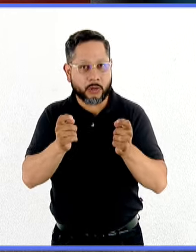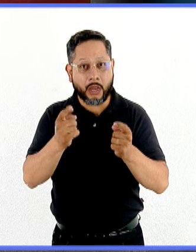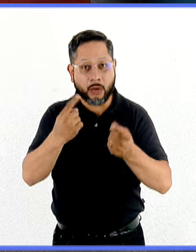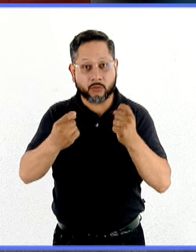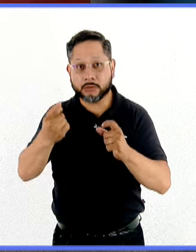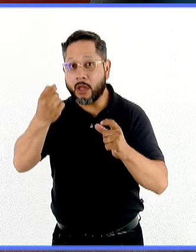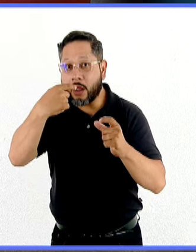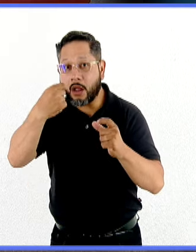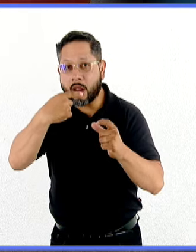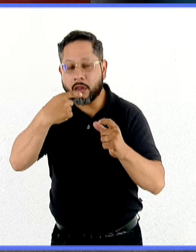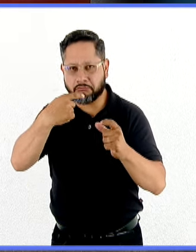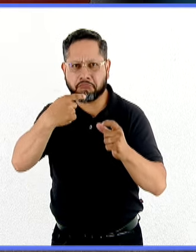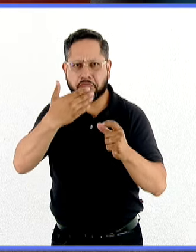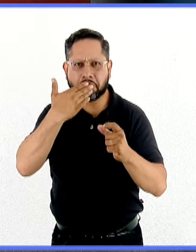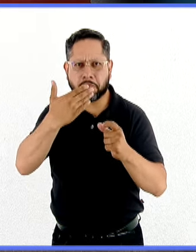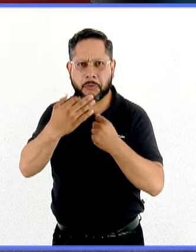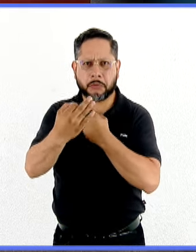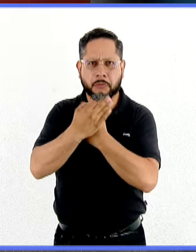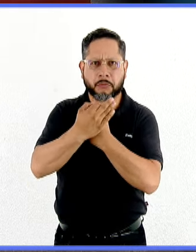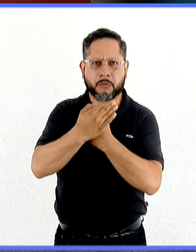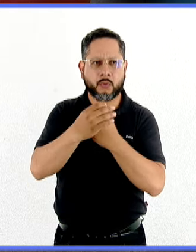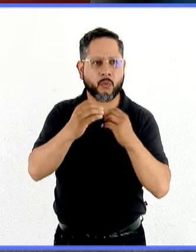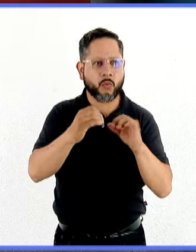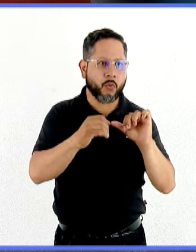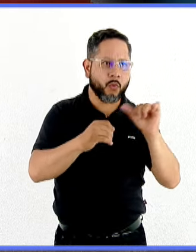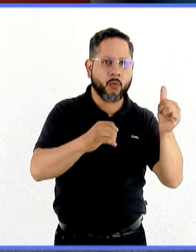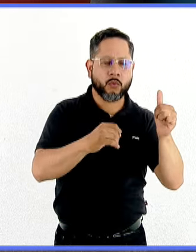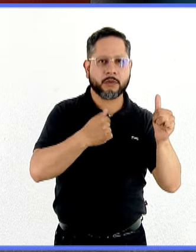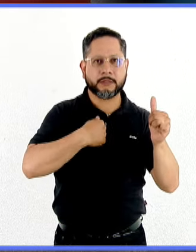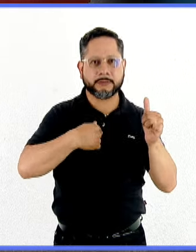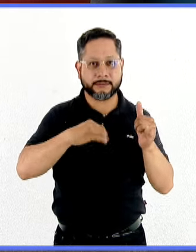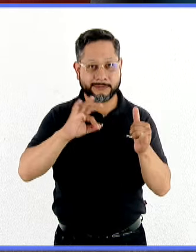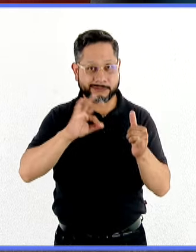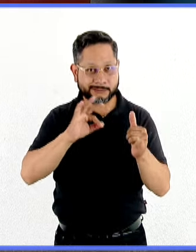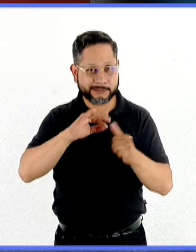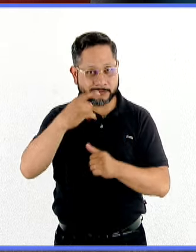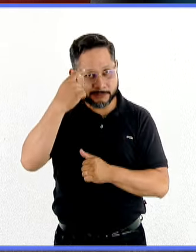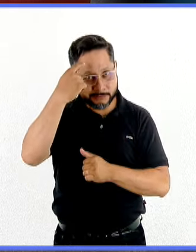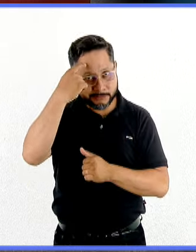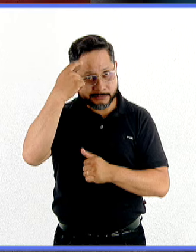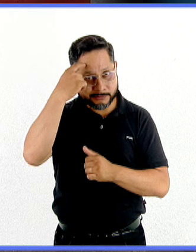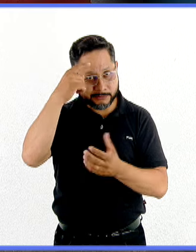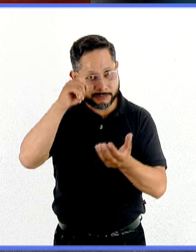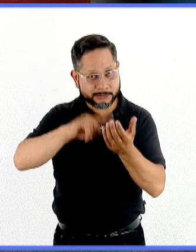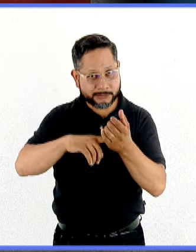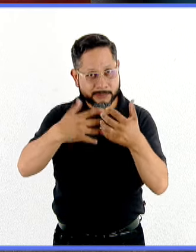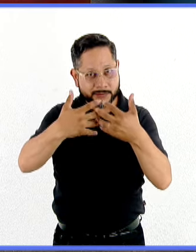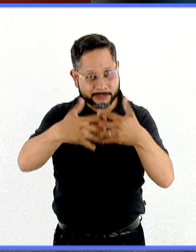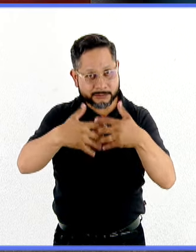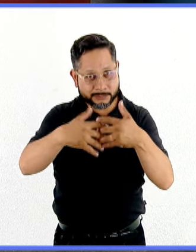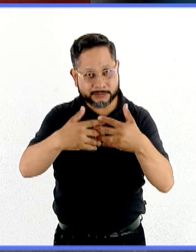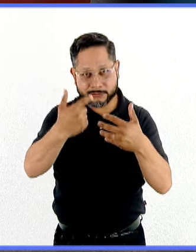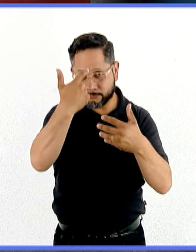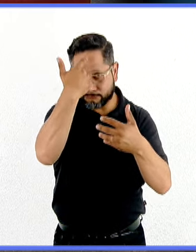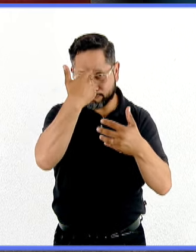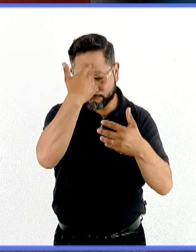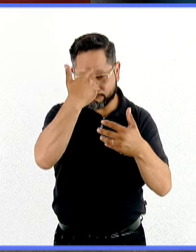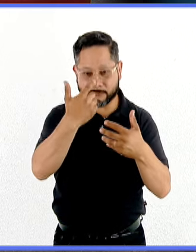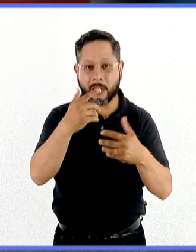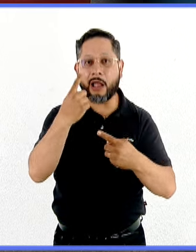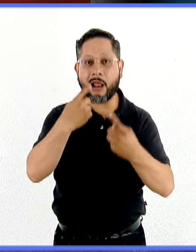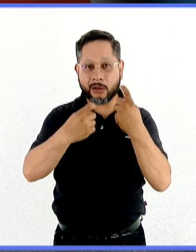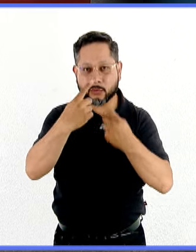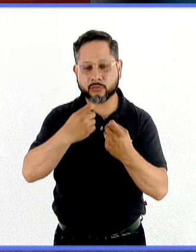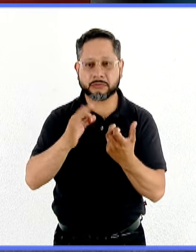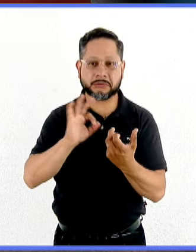que han buscado otras alternativas, por ejemplo, la estimulación magnética transcranial, o sea, se sabe que la base de la alteración es el cerebro, por tanto, entonces,